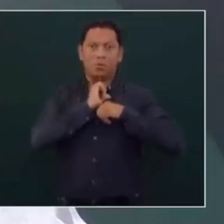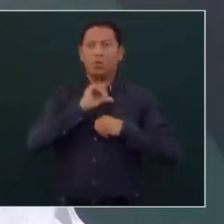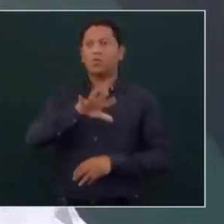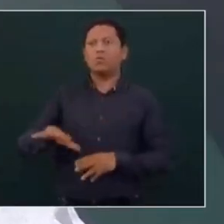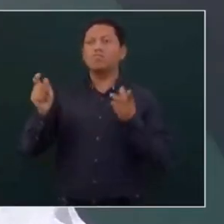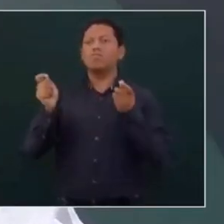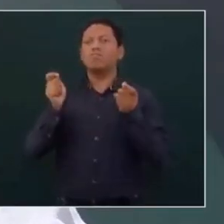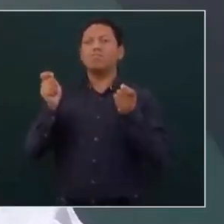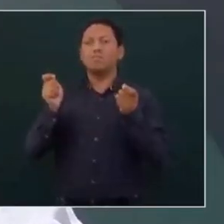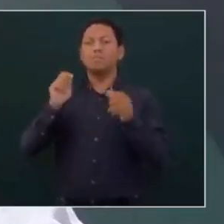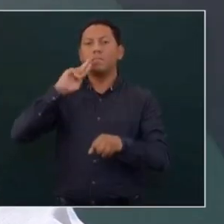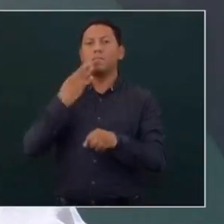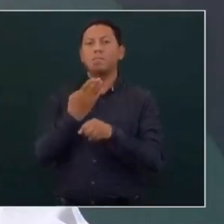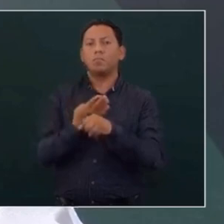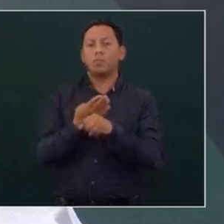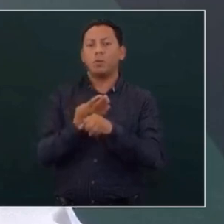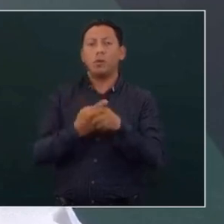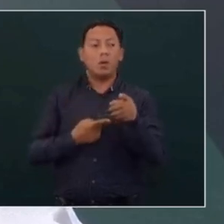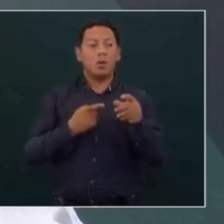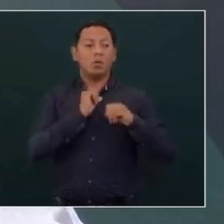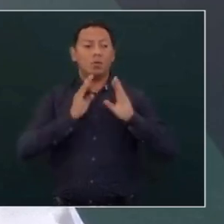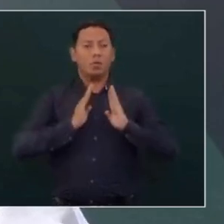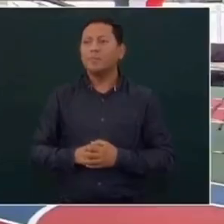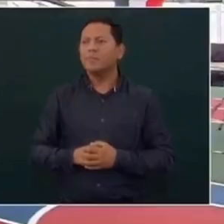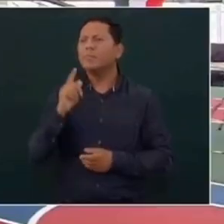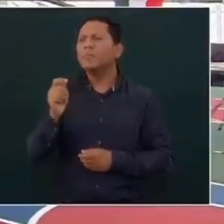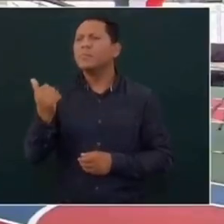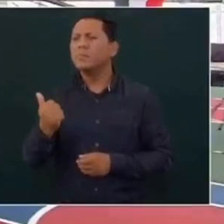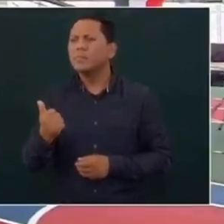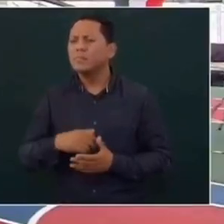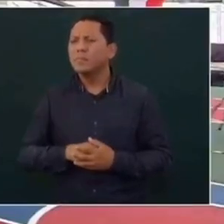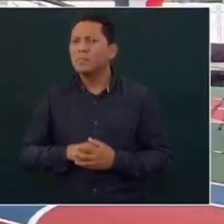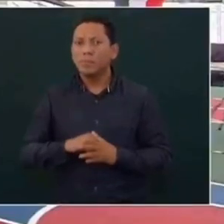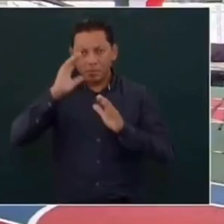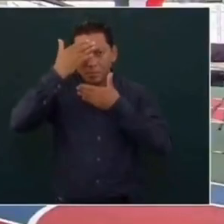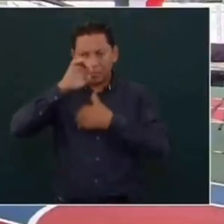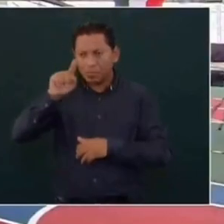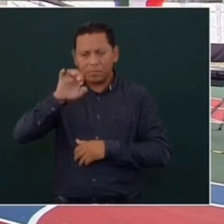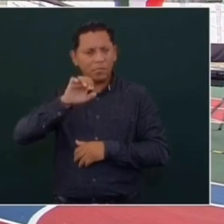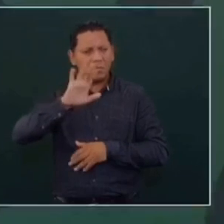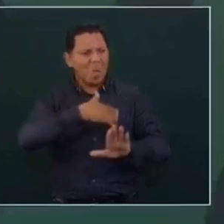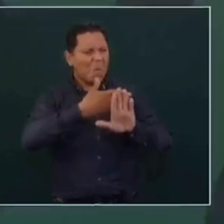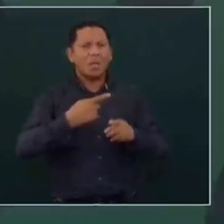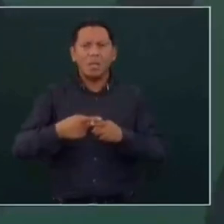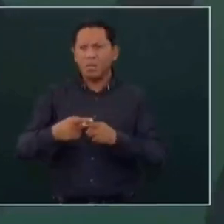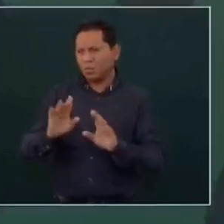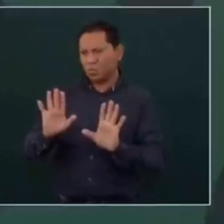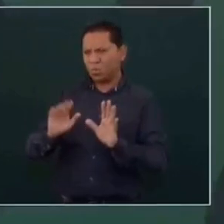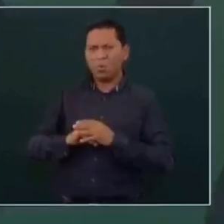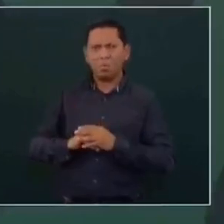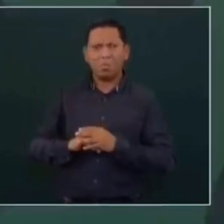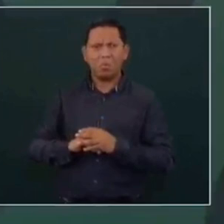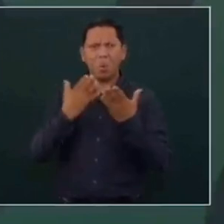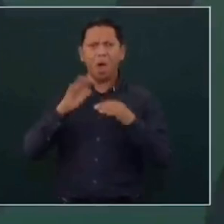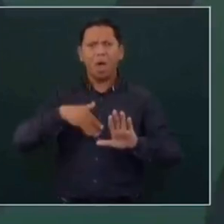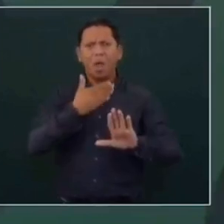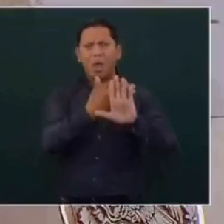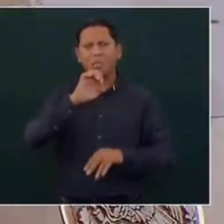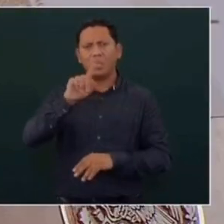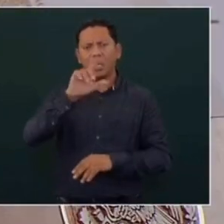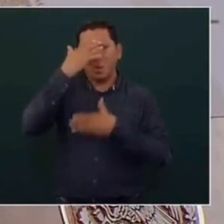Entonces nunca voy a dar la orden de reprimir al pueblo. Nunca. ¿Están agrediendo a las comunidades zapatistas? ¿Tienen algún recorte? No, no, no. En general no ha habido